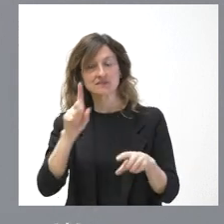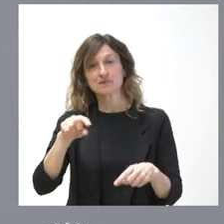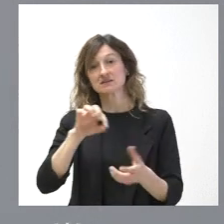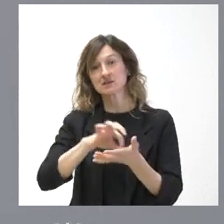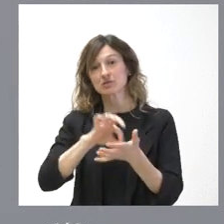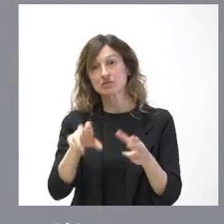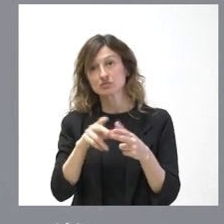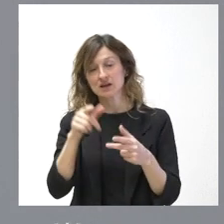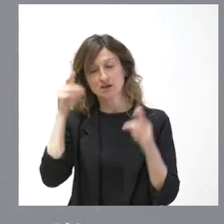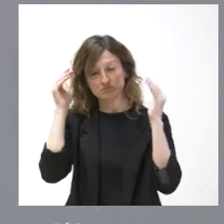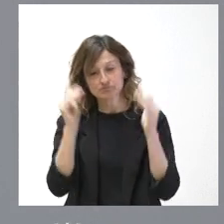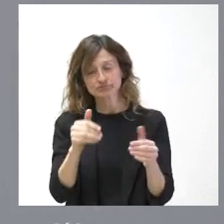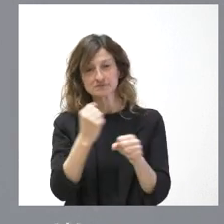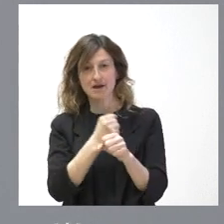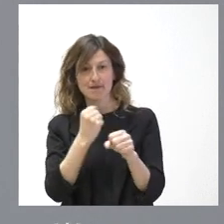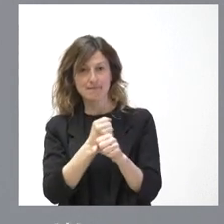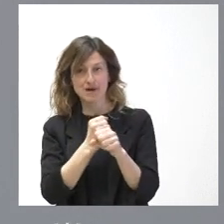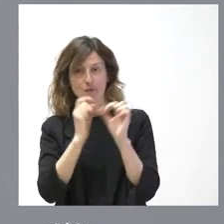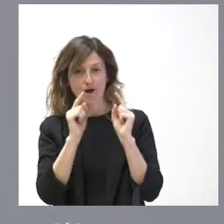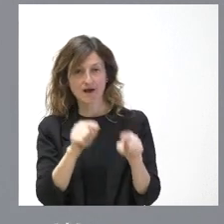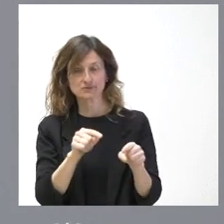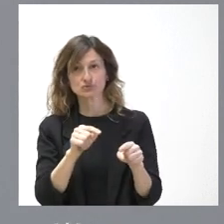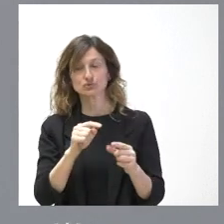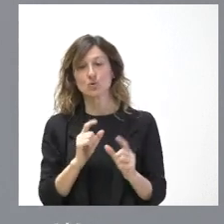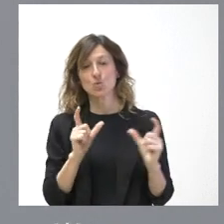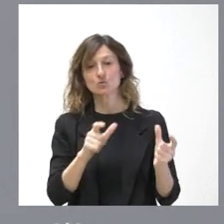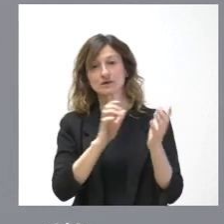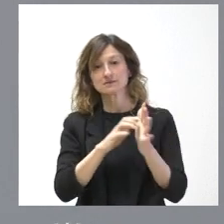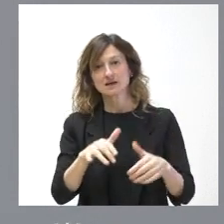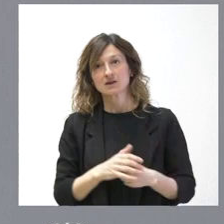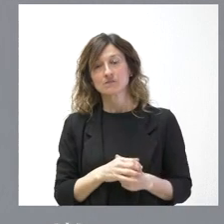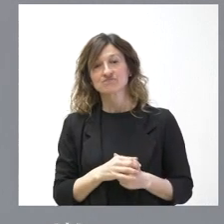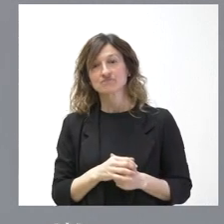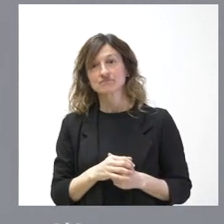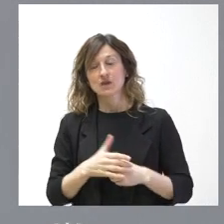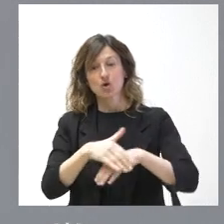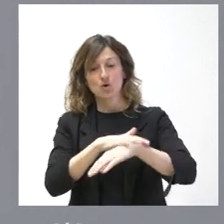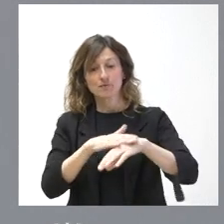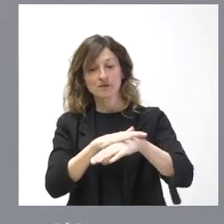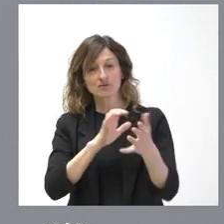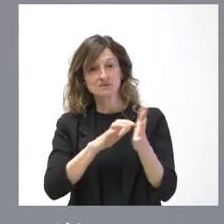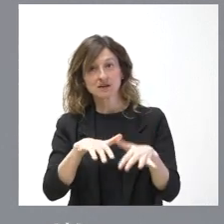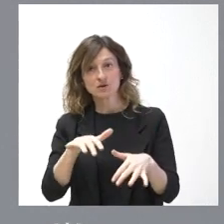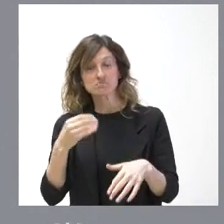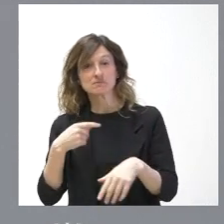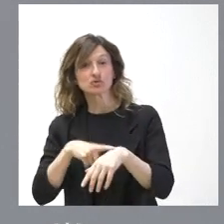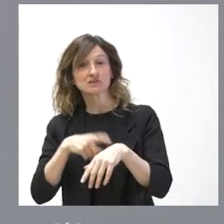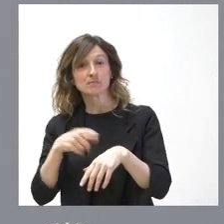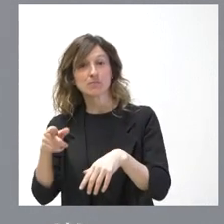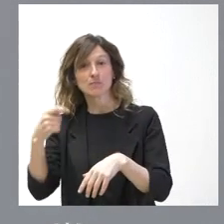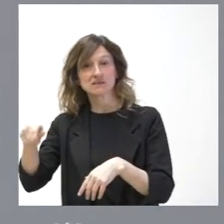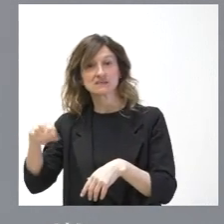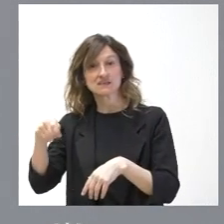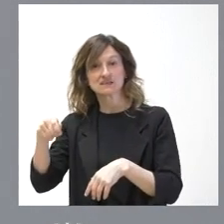A eso nos hemos dedicado en este tiempo desde la Junta de Castilla y León y desde el Gobierno de Castilla y León, mientras el presidente del Gobierno estaba con sus problemas